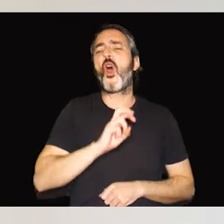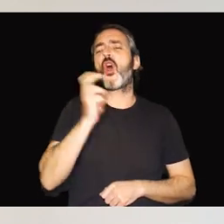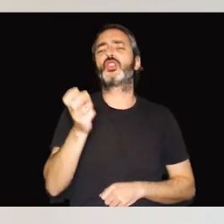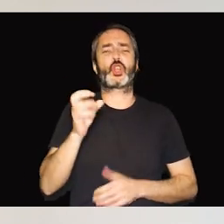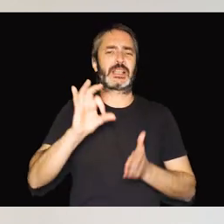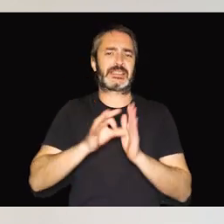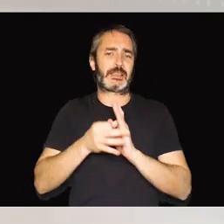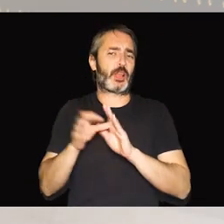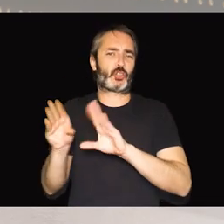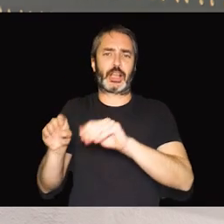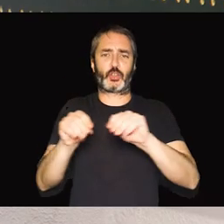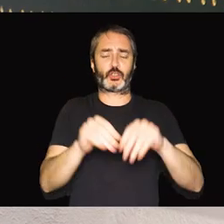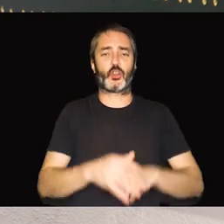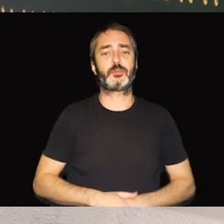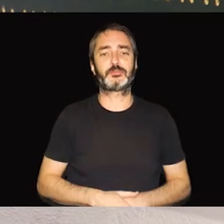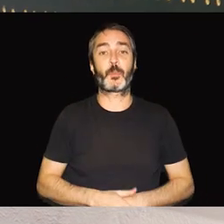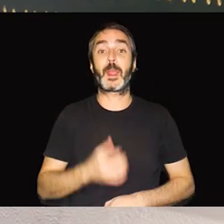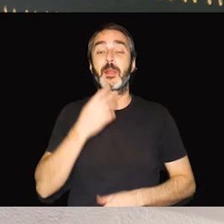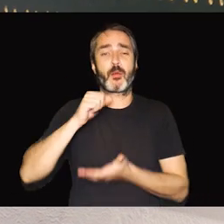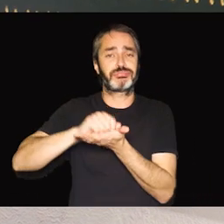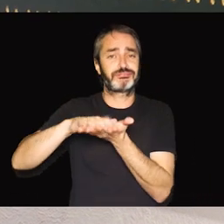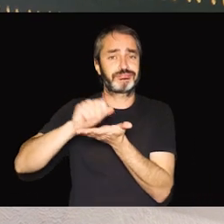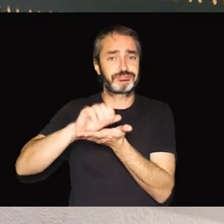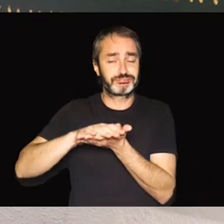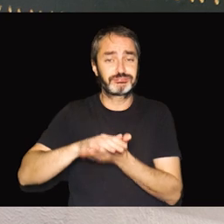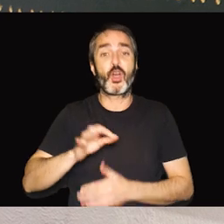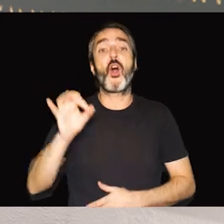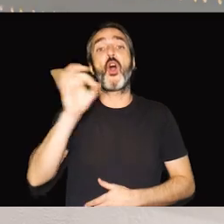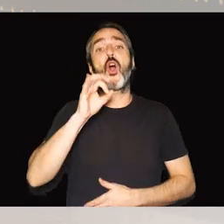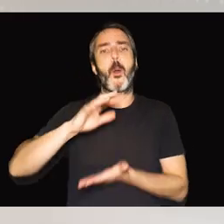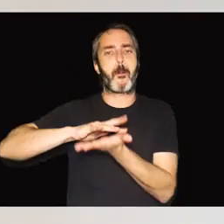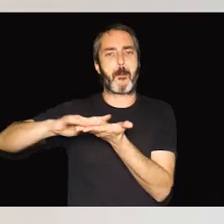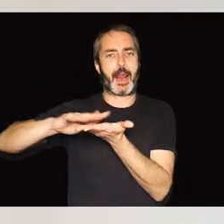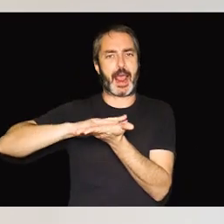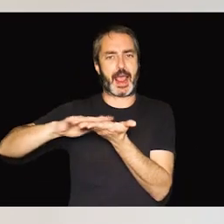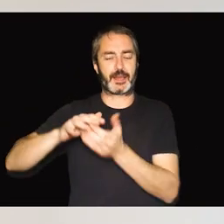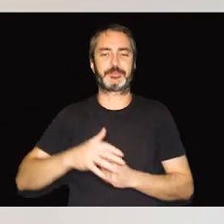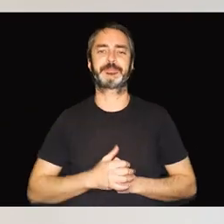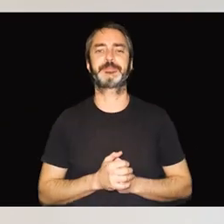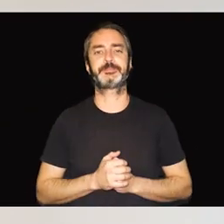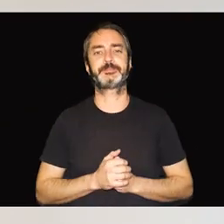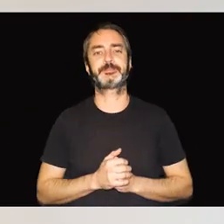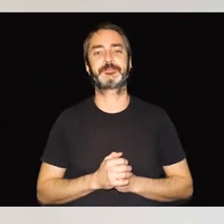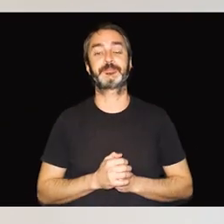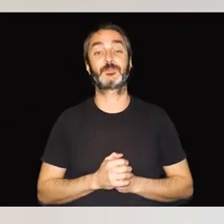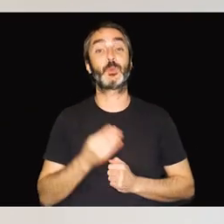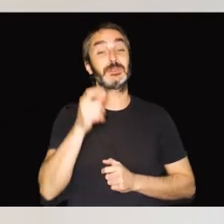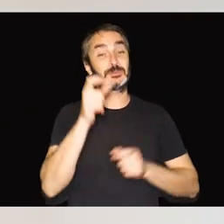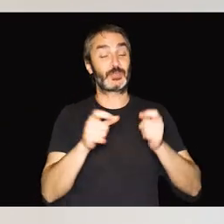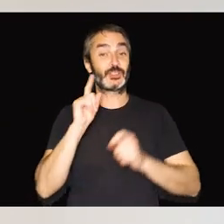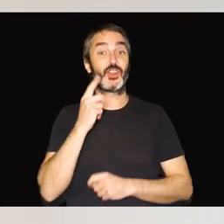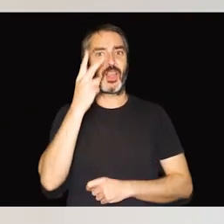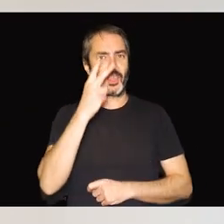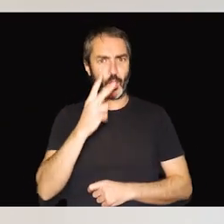sistemas basados en el tacto, como la dactilología o el braille. Tengamos presente que muchas personas con